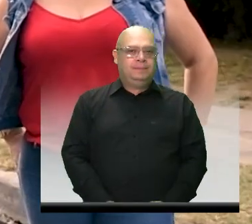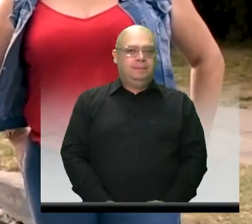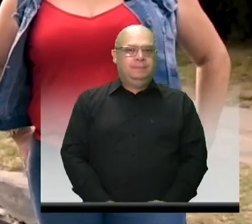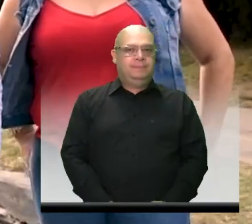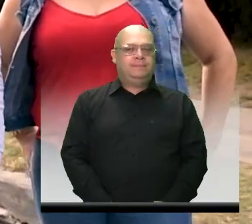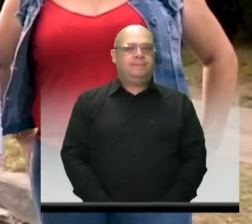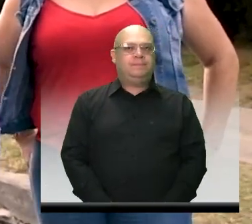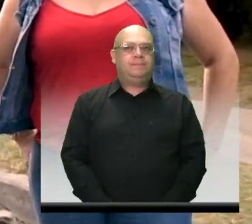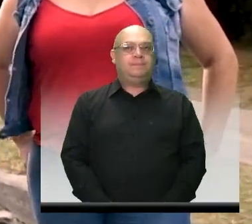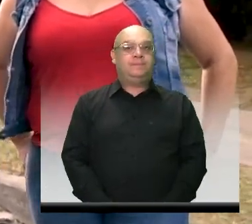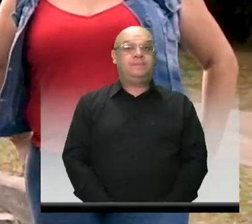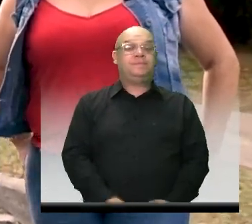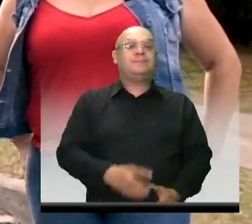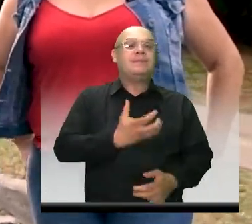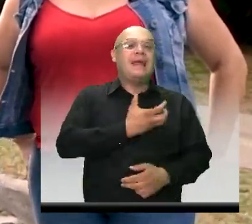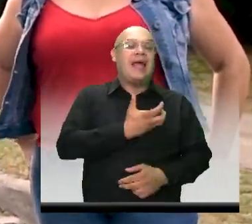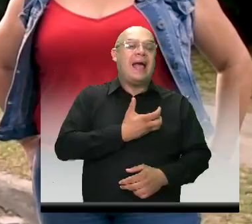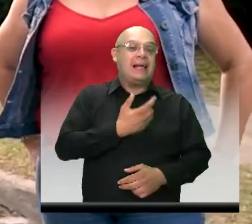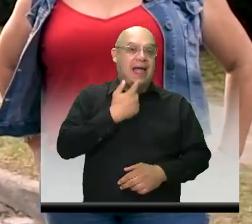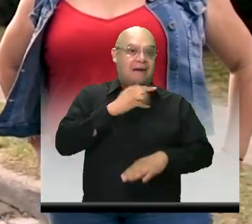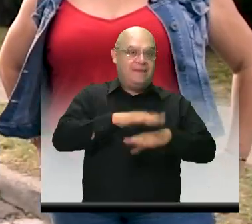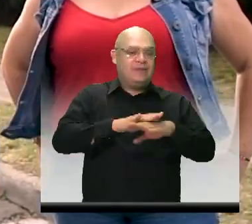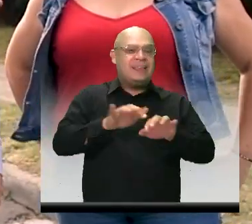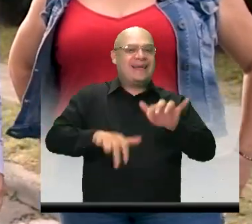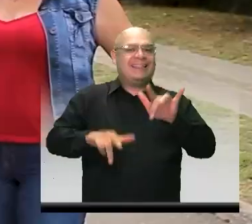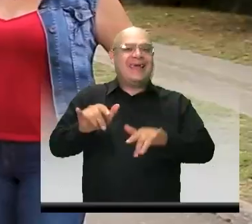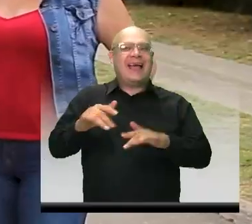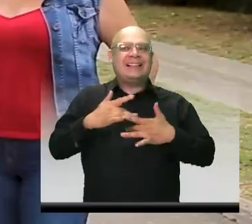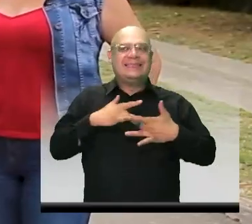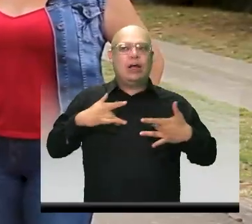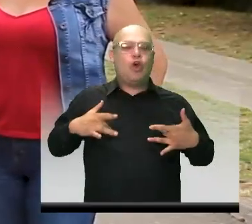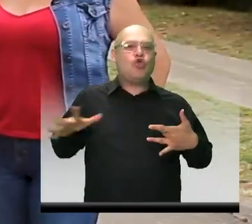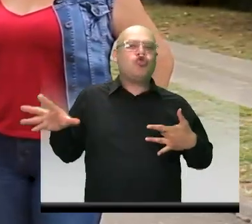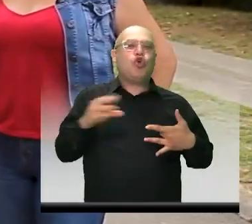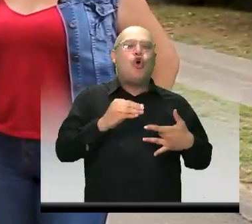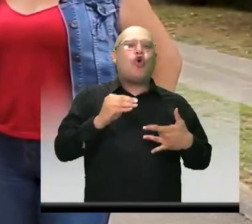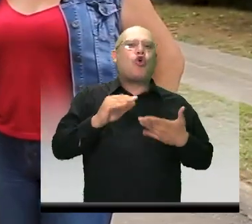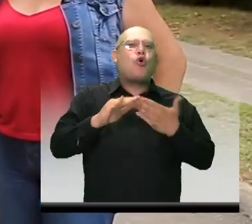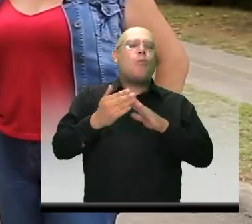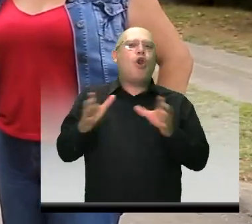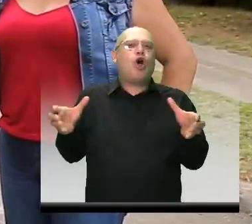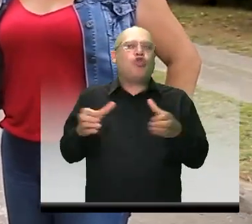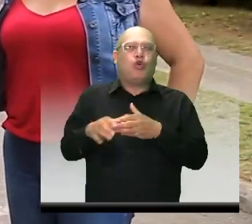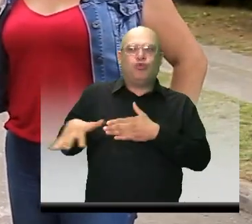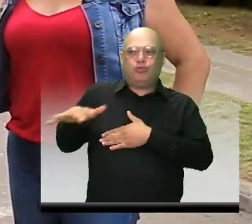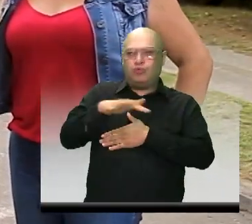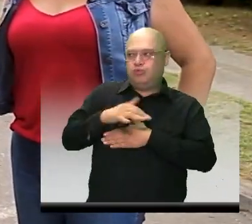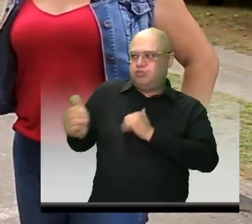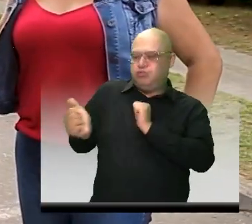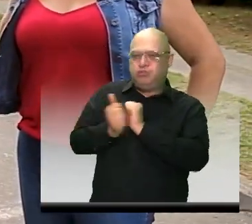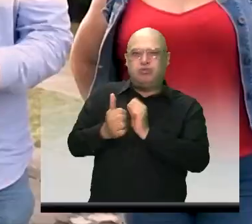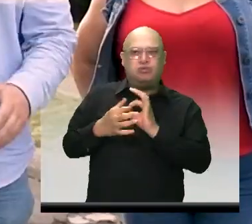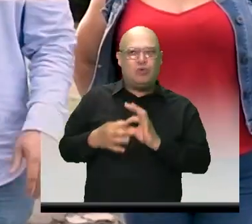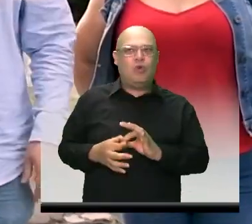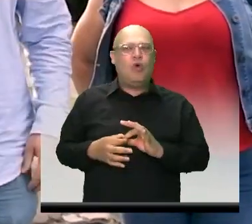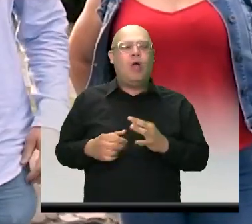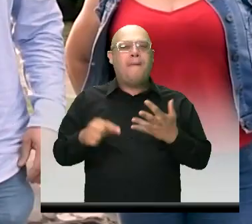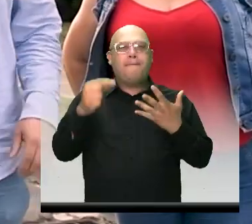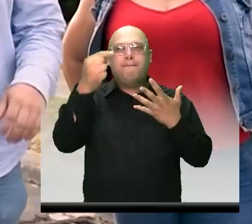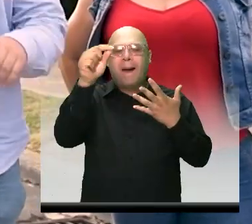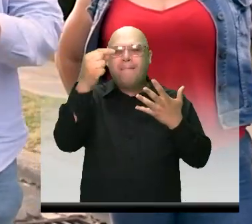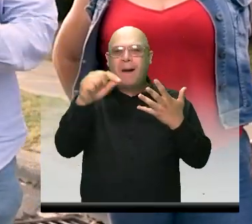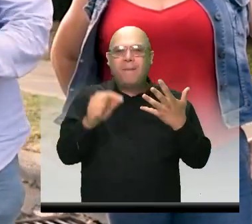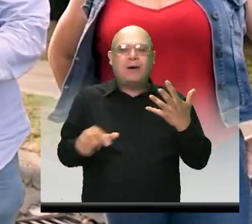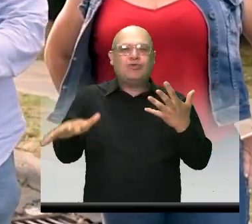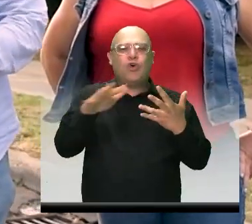Alcalde, la Secretaría de Salud está comprometida con toda la comunidad con la que nos acompaña y por eso realiza unas revisiones periódicas a todos los